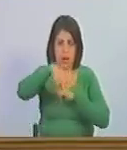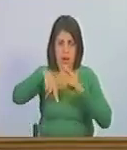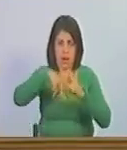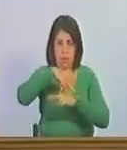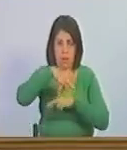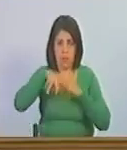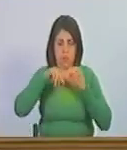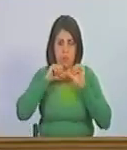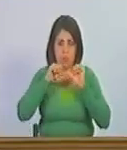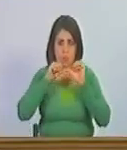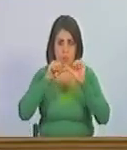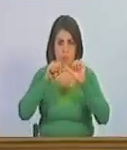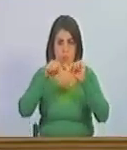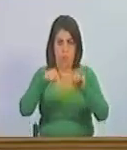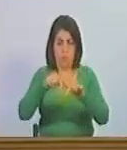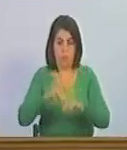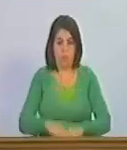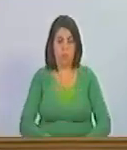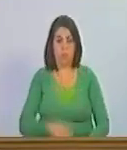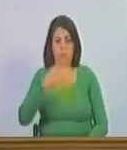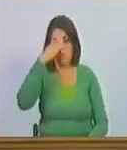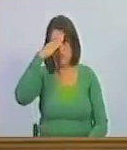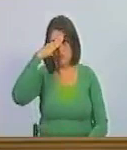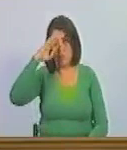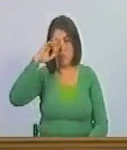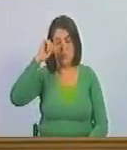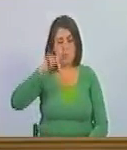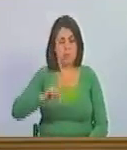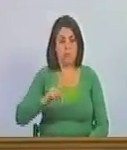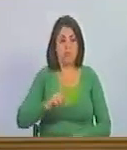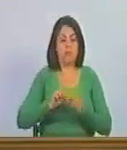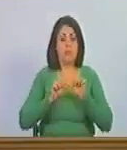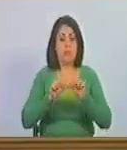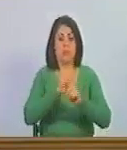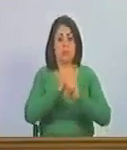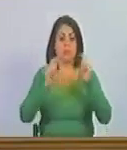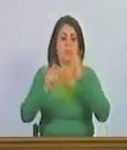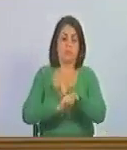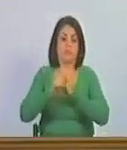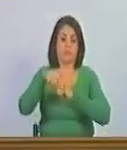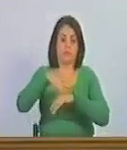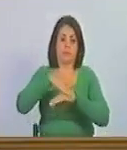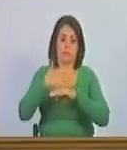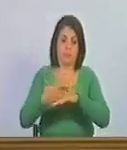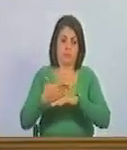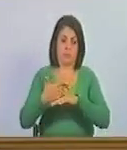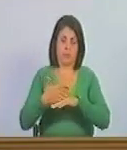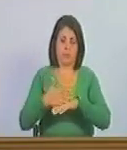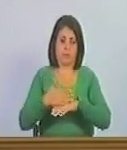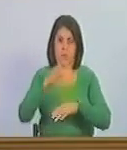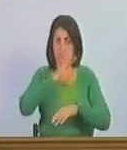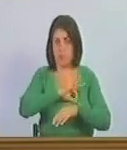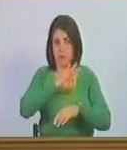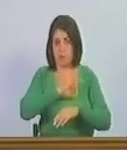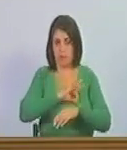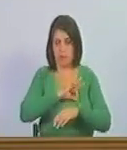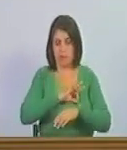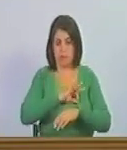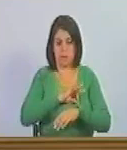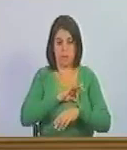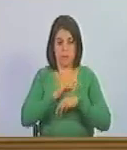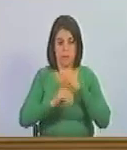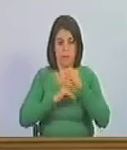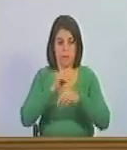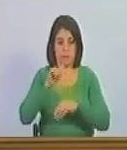a la revolución cubana y que condujo a la transformación de esa sociedad de